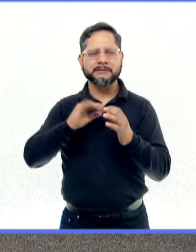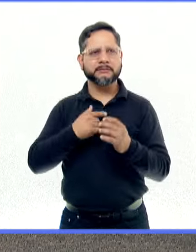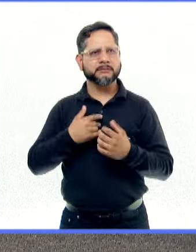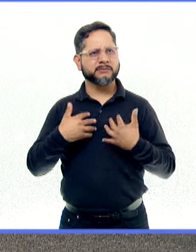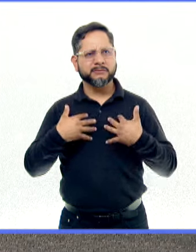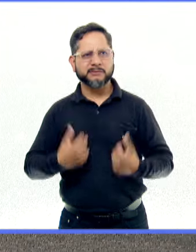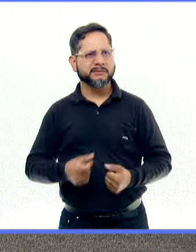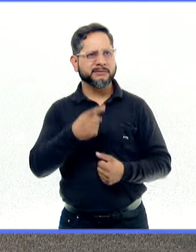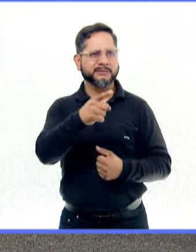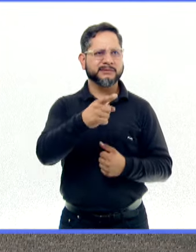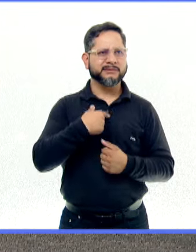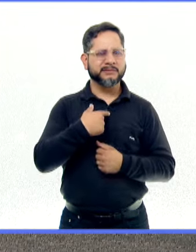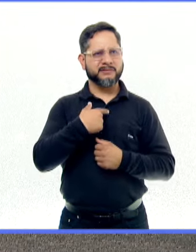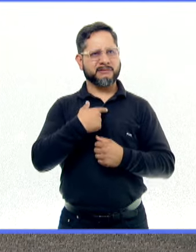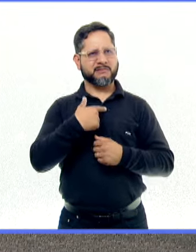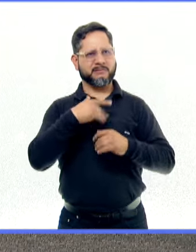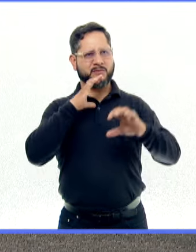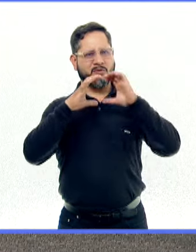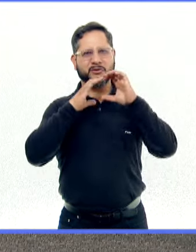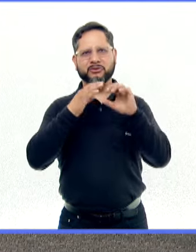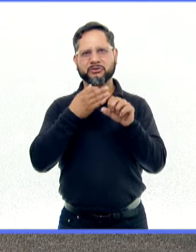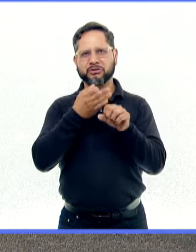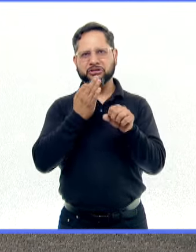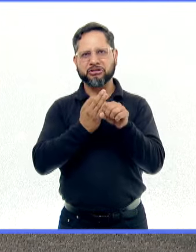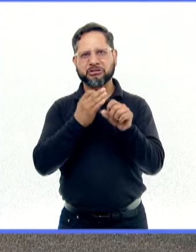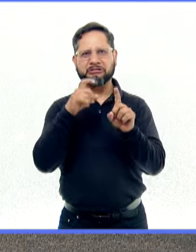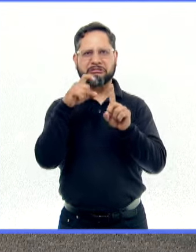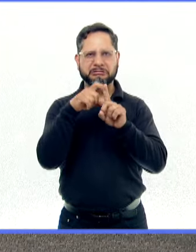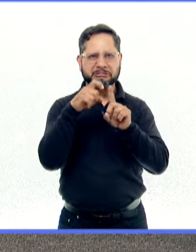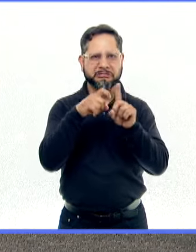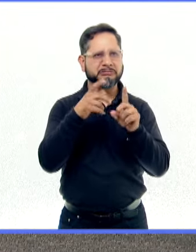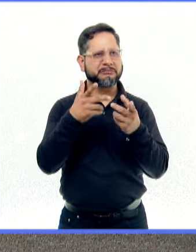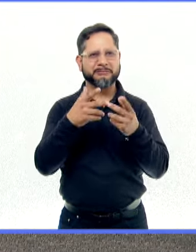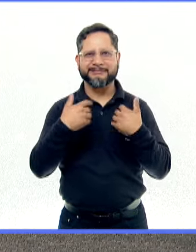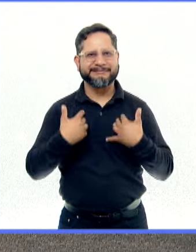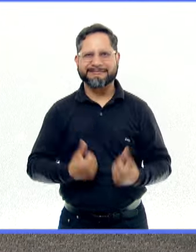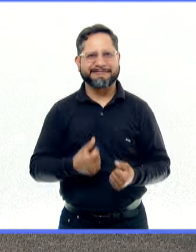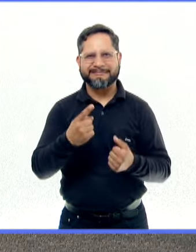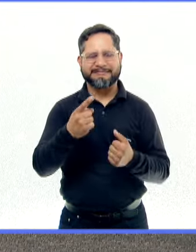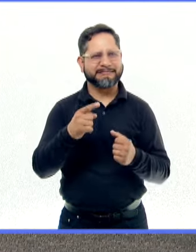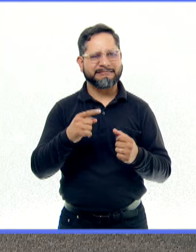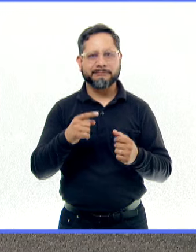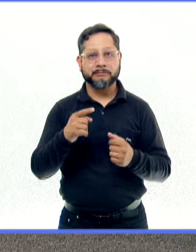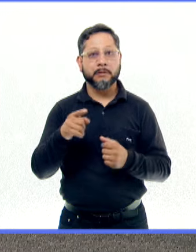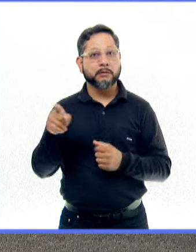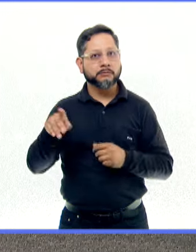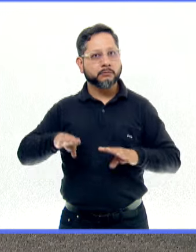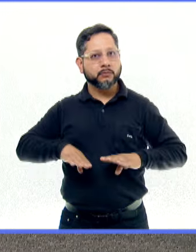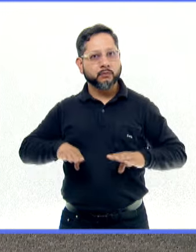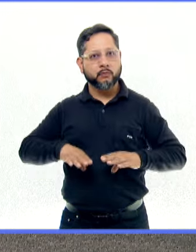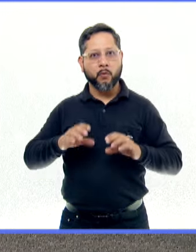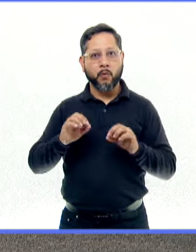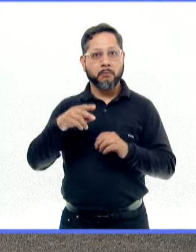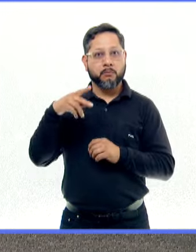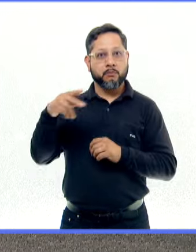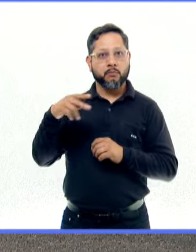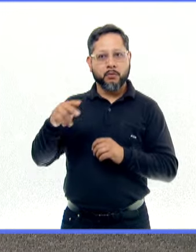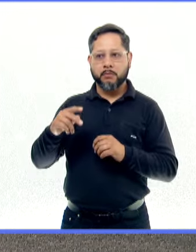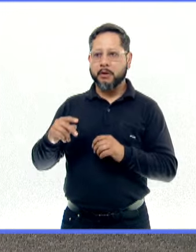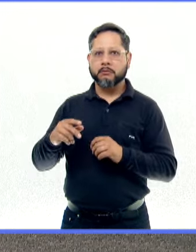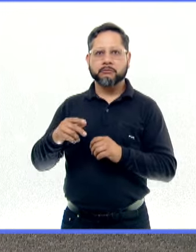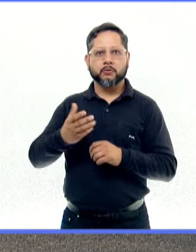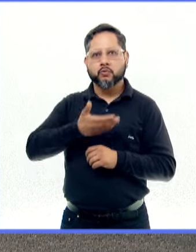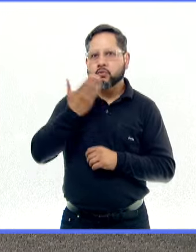entender el doble sentido o los chistes y que no pueden, por ejemplo, cambiar de rutina en el día